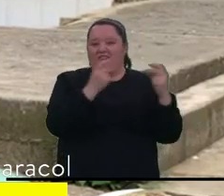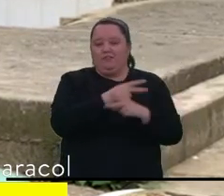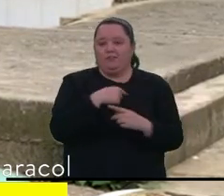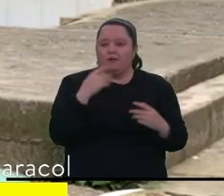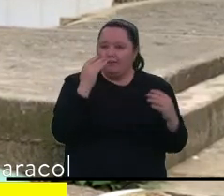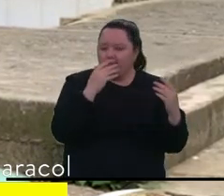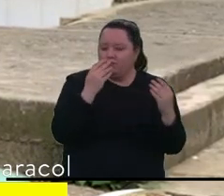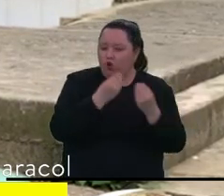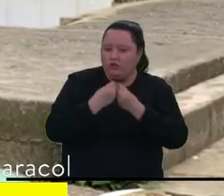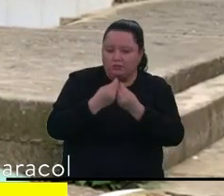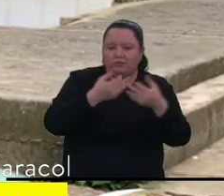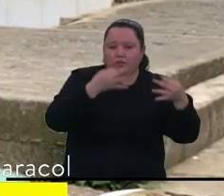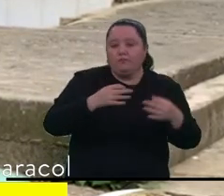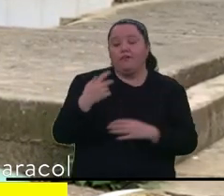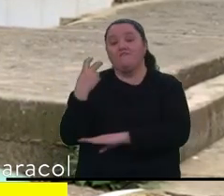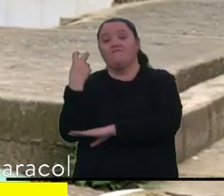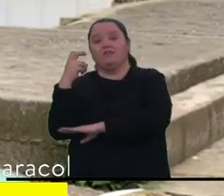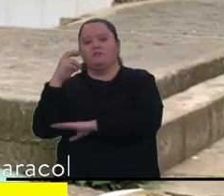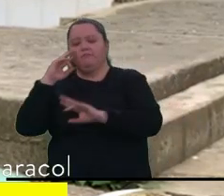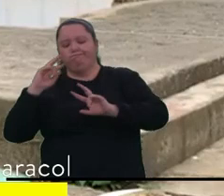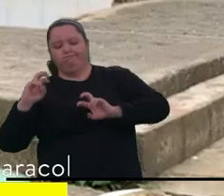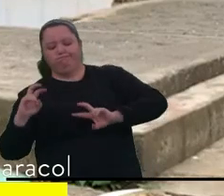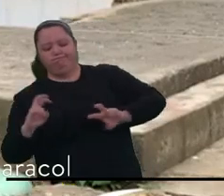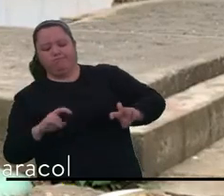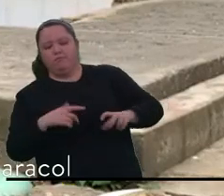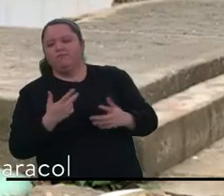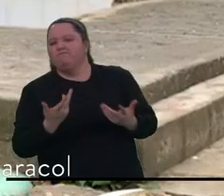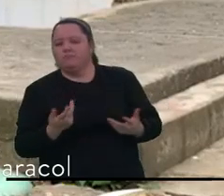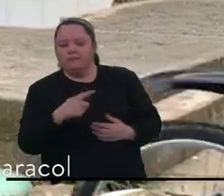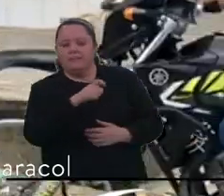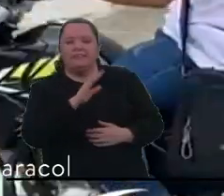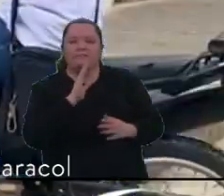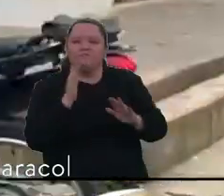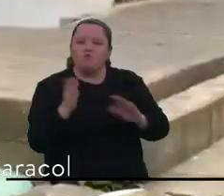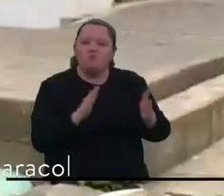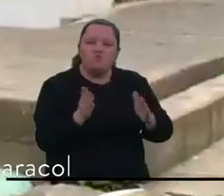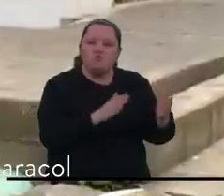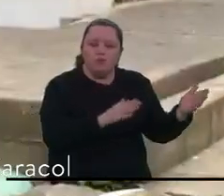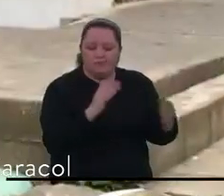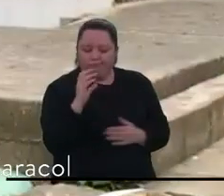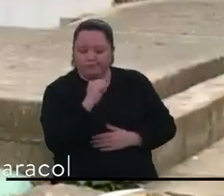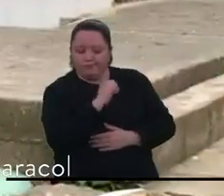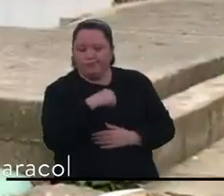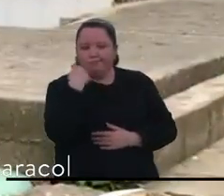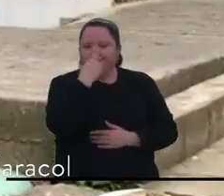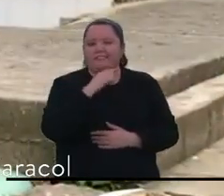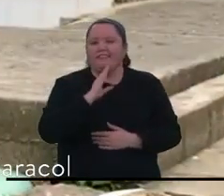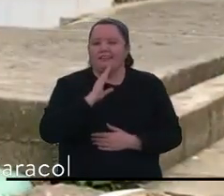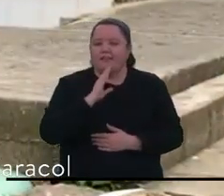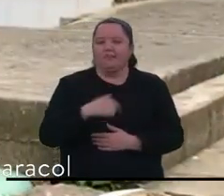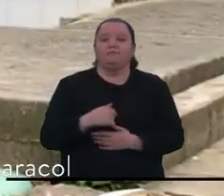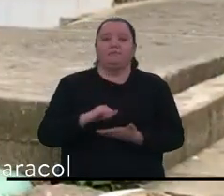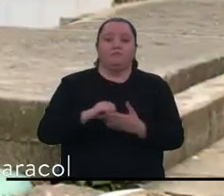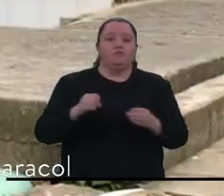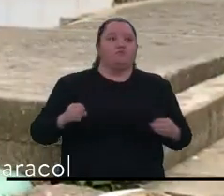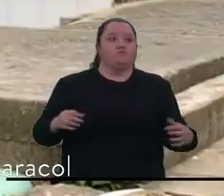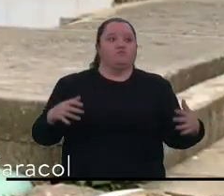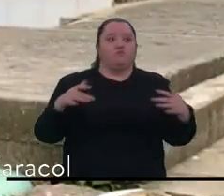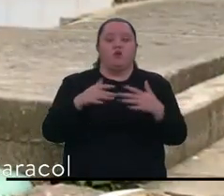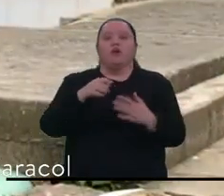Fiscalía adelanta investigaciones para identificar a las víctimas en estos hechos. En Mocoa, Jairo Figueroa,